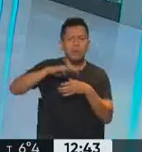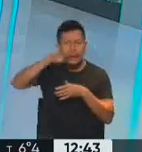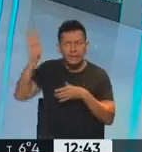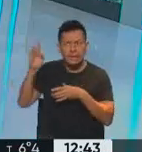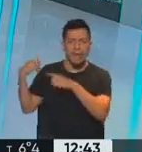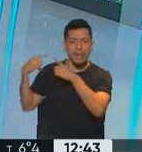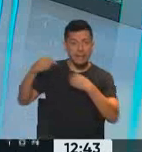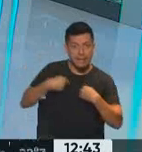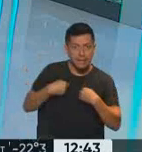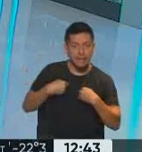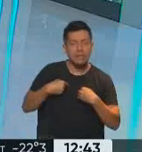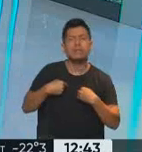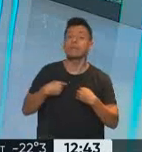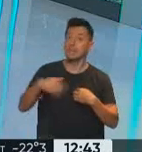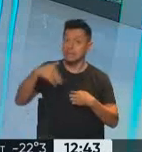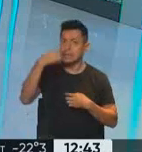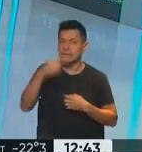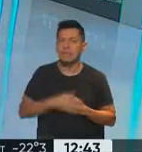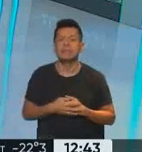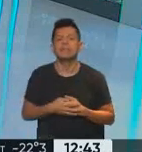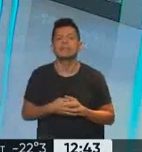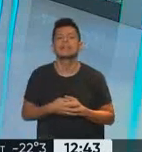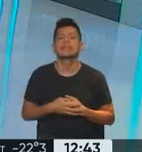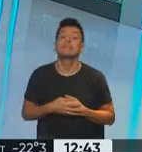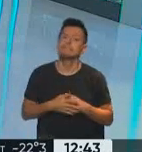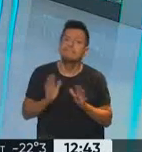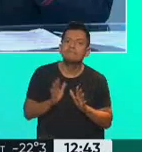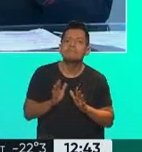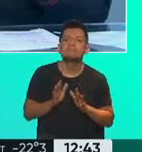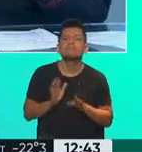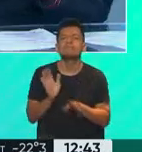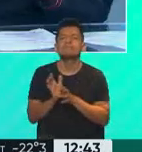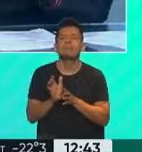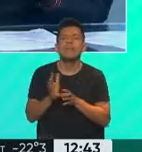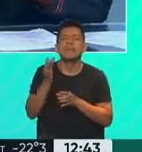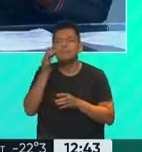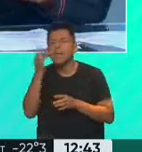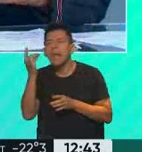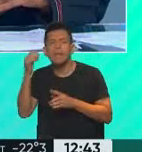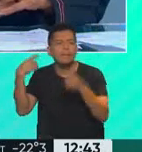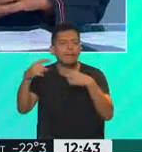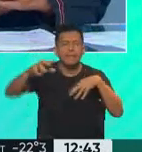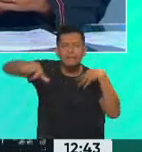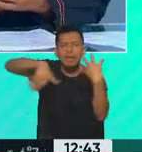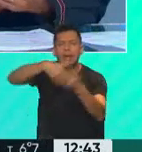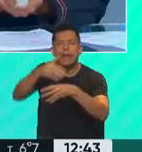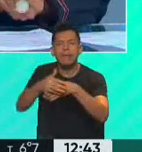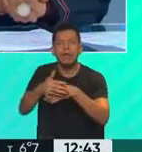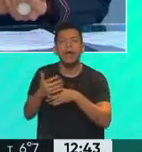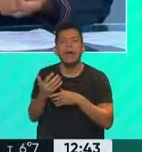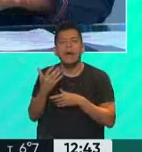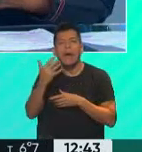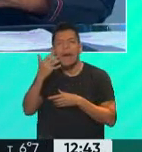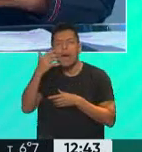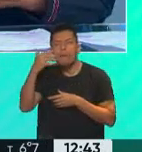interesante porque la historia de nuestro país es así, ¿no? De mestizaje, de que se han ocultado a las abuelitas